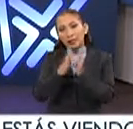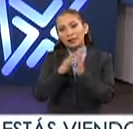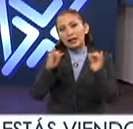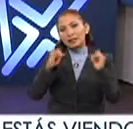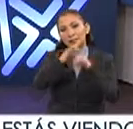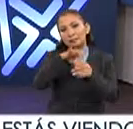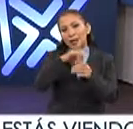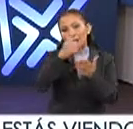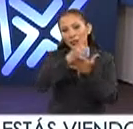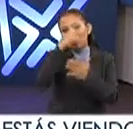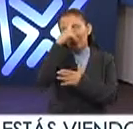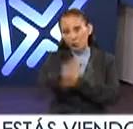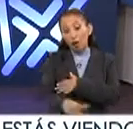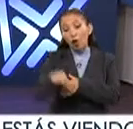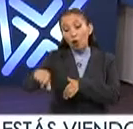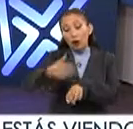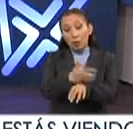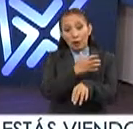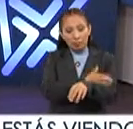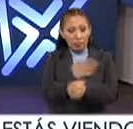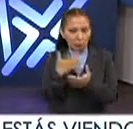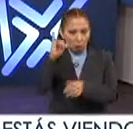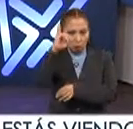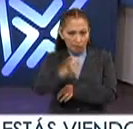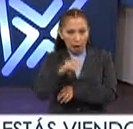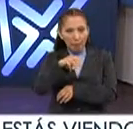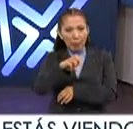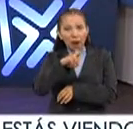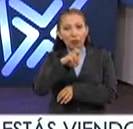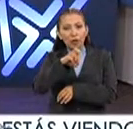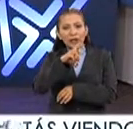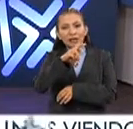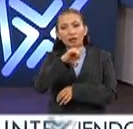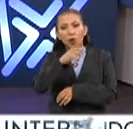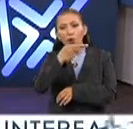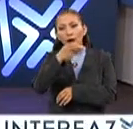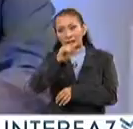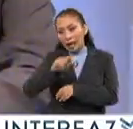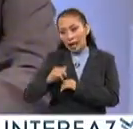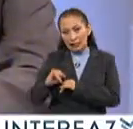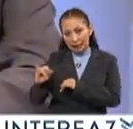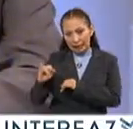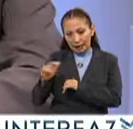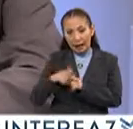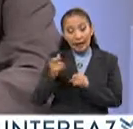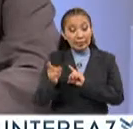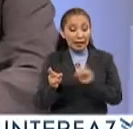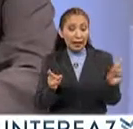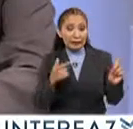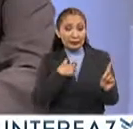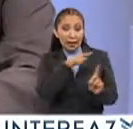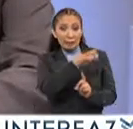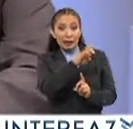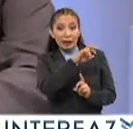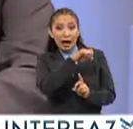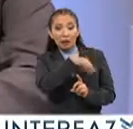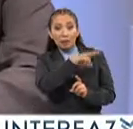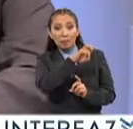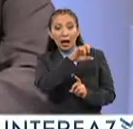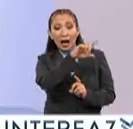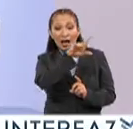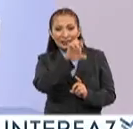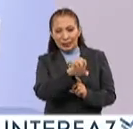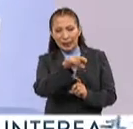del Instituto Electoral de la Ciudad de México. Hoy nos acompaña, como todos los jueves, Mauricio Huesca, está aquí a mi izquierda, y a mi derecha está Bernardo Valle